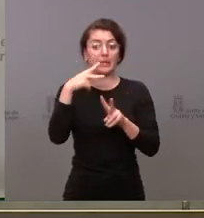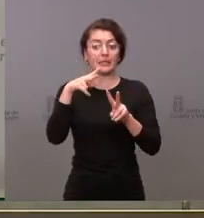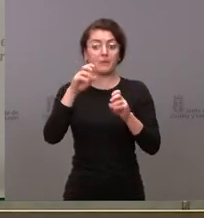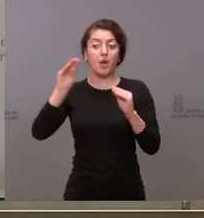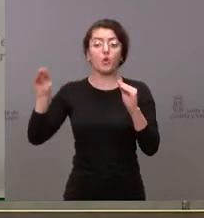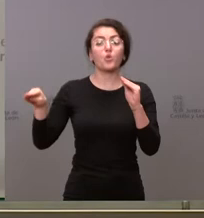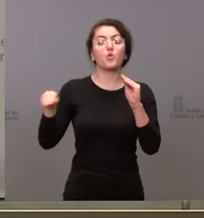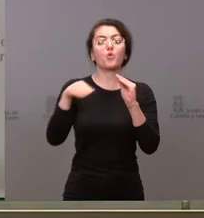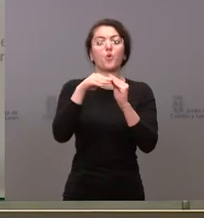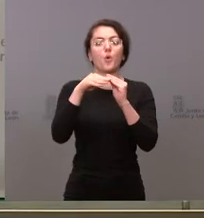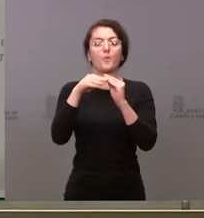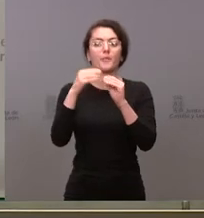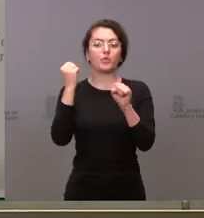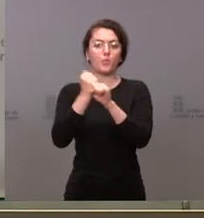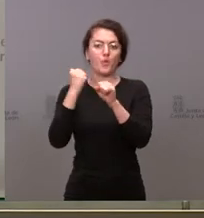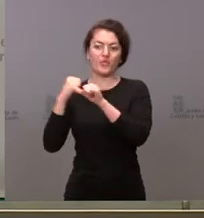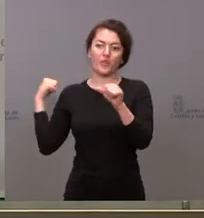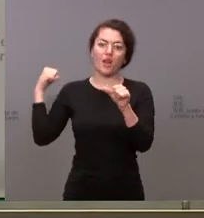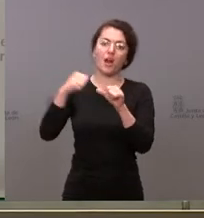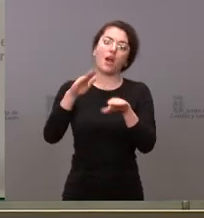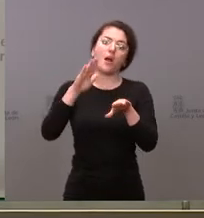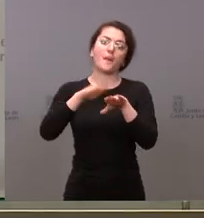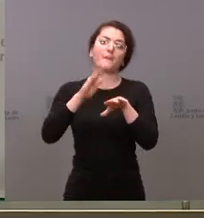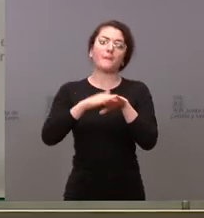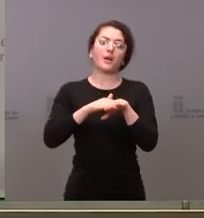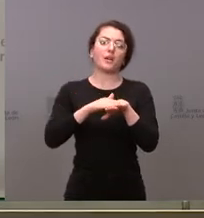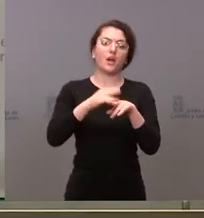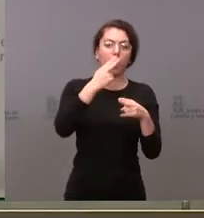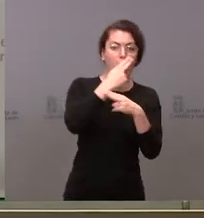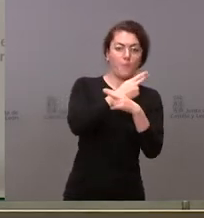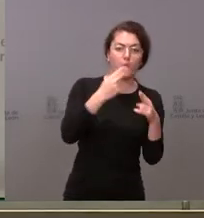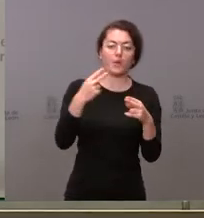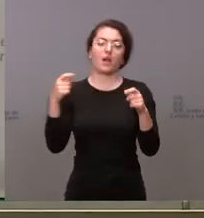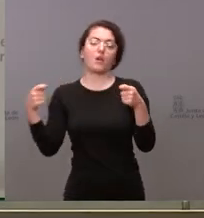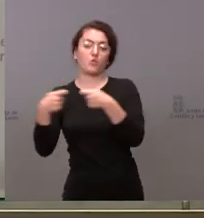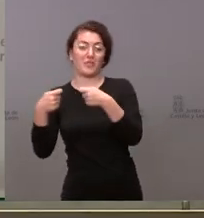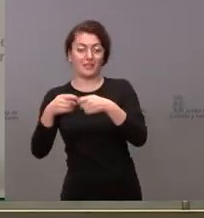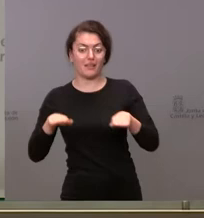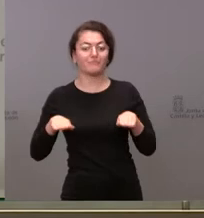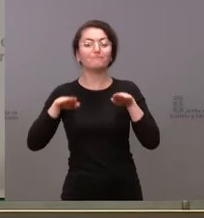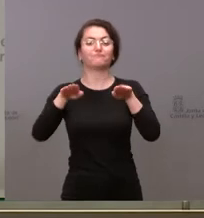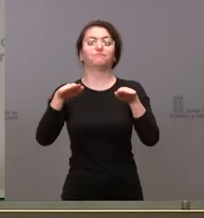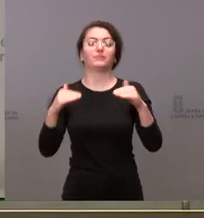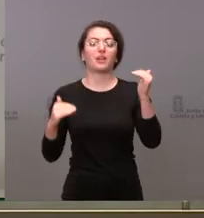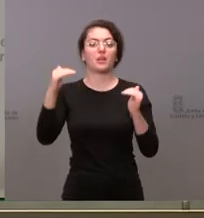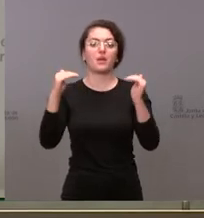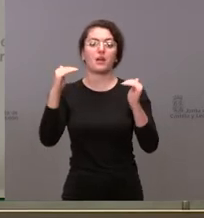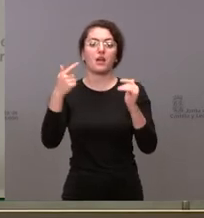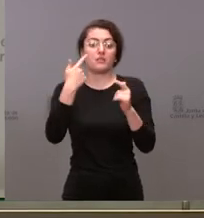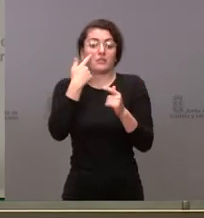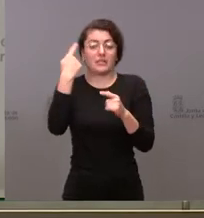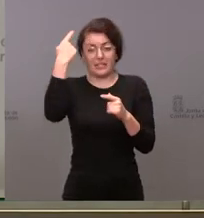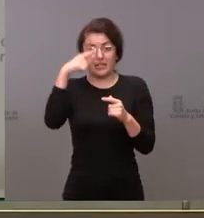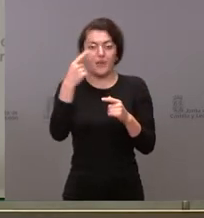la carrera profesional para equiparar a los profesores de la enseñanza concertada si saben cuánto puede suponer este coste